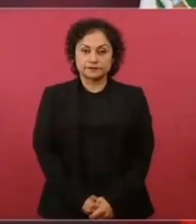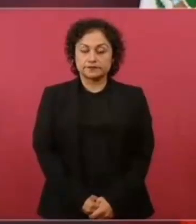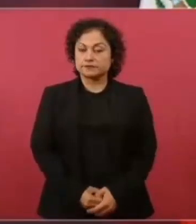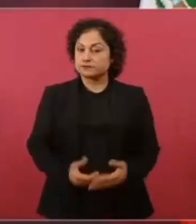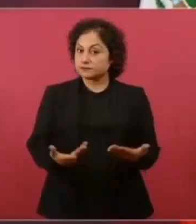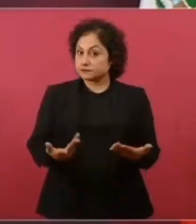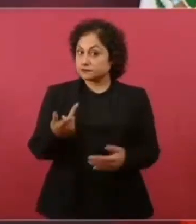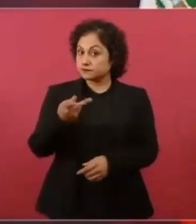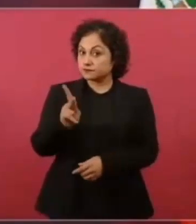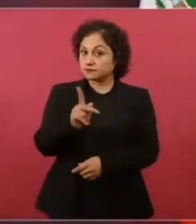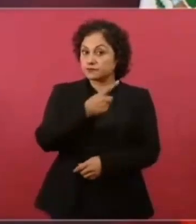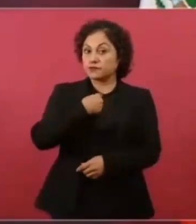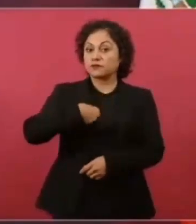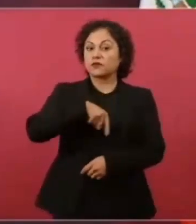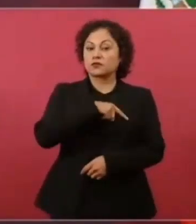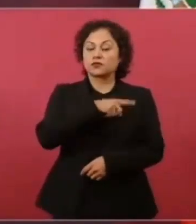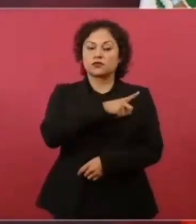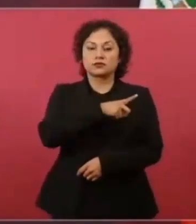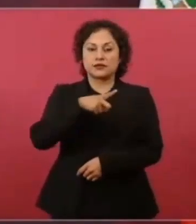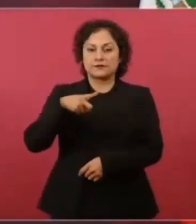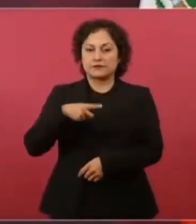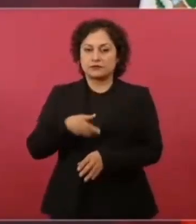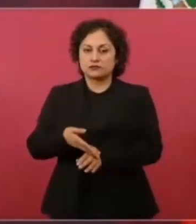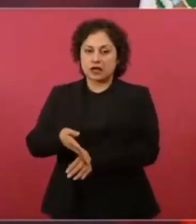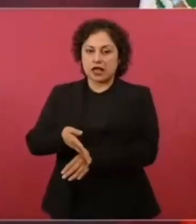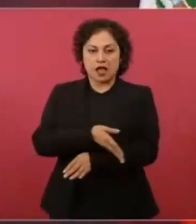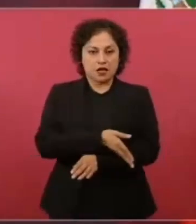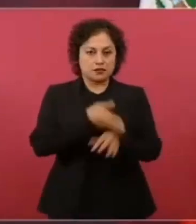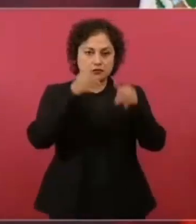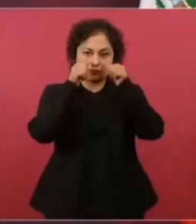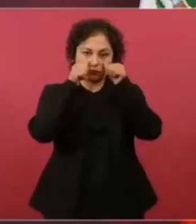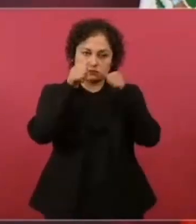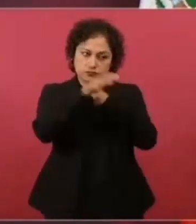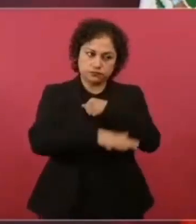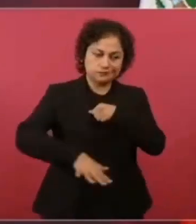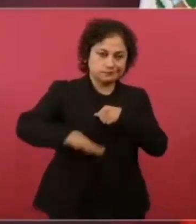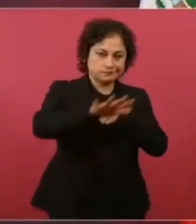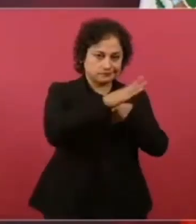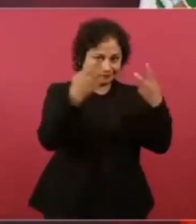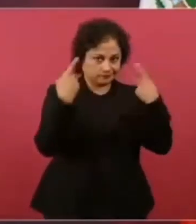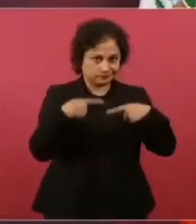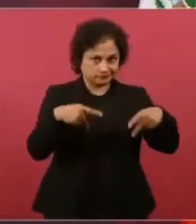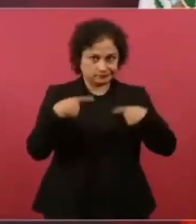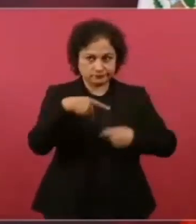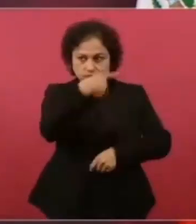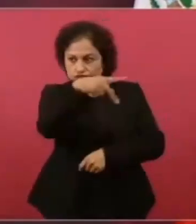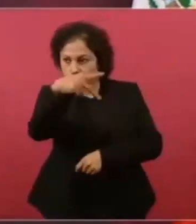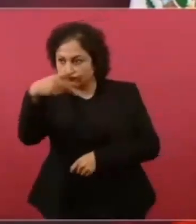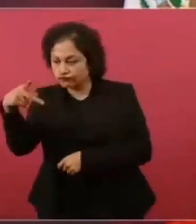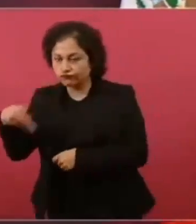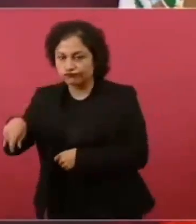por delante el interés público, el interés de la nación,